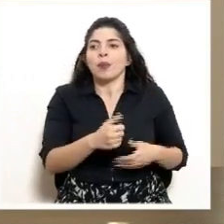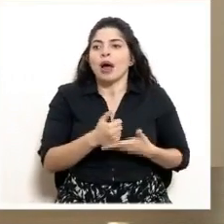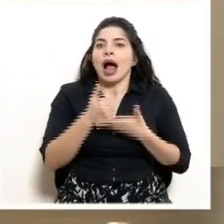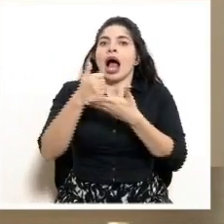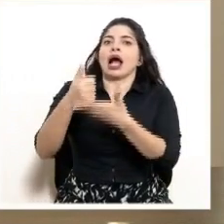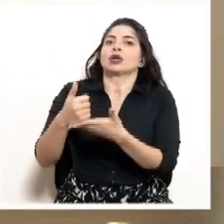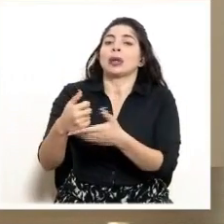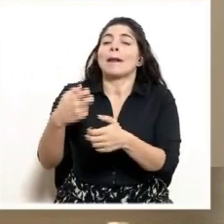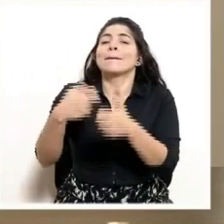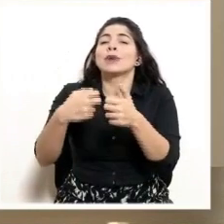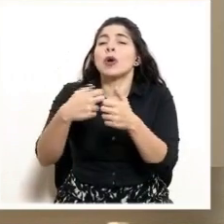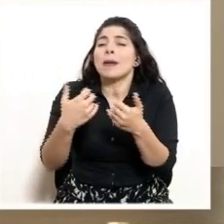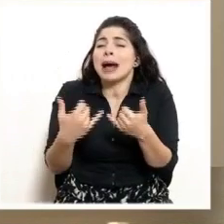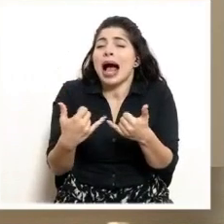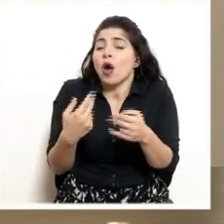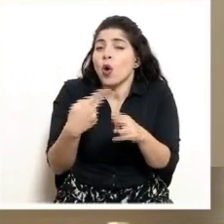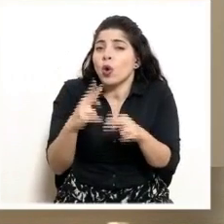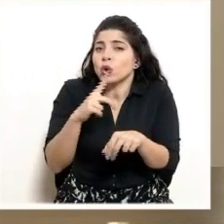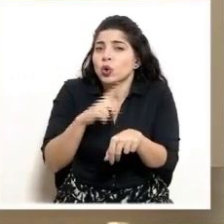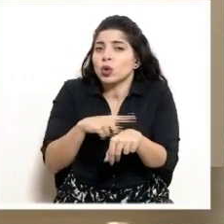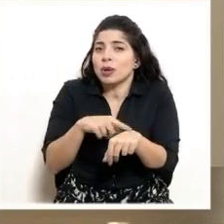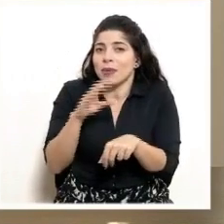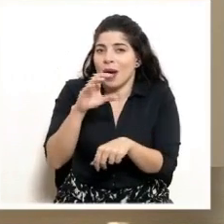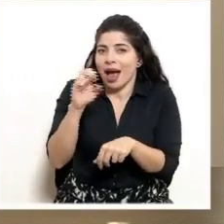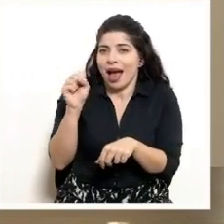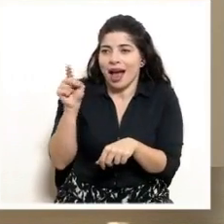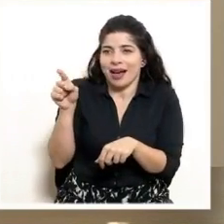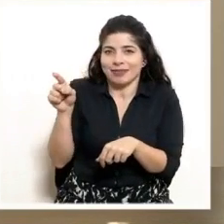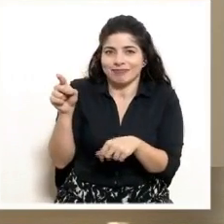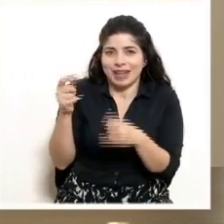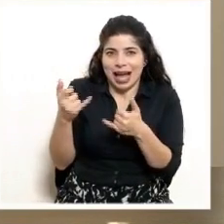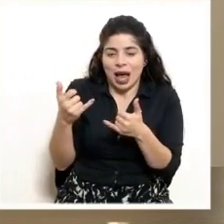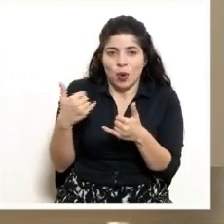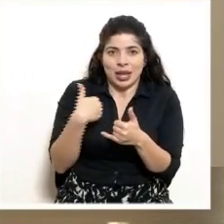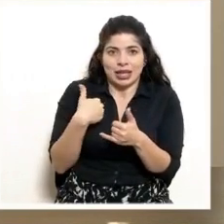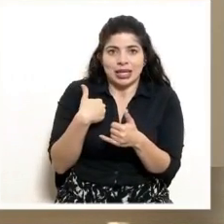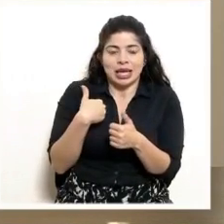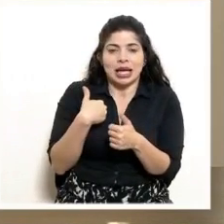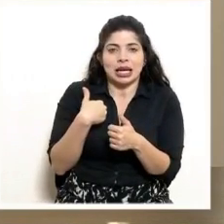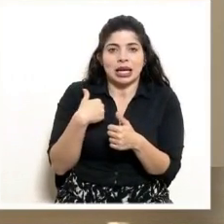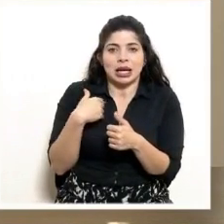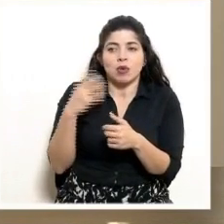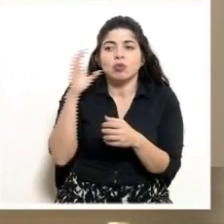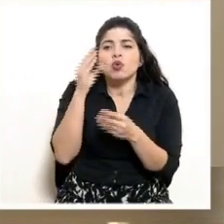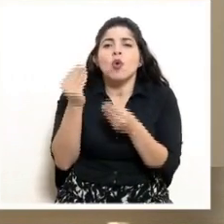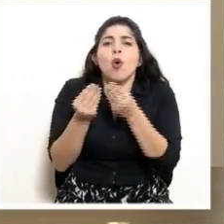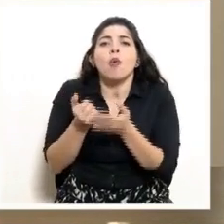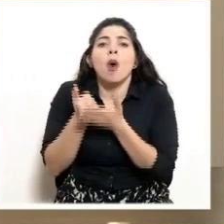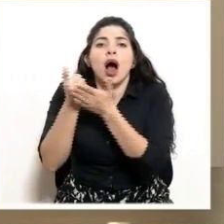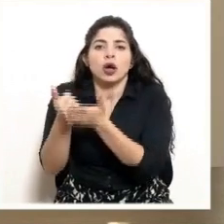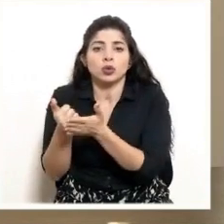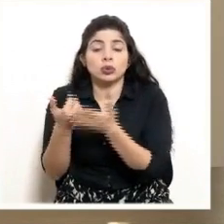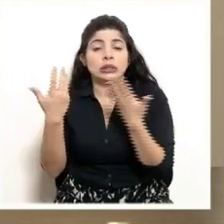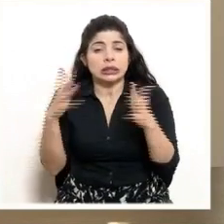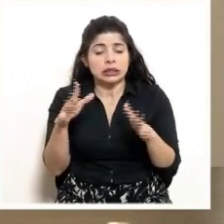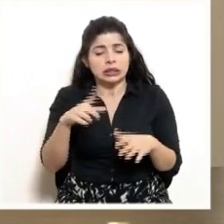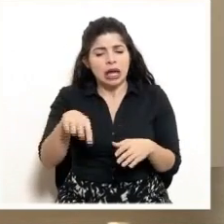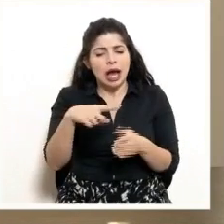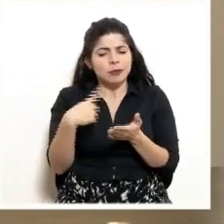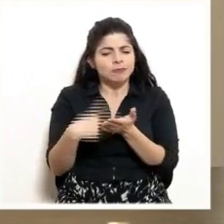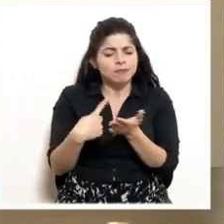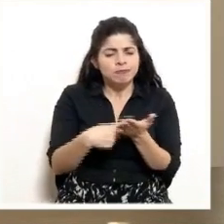problema inmediato y de más corto plazo que la Caja Costarricense del Seguro Social tiene. Se abordaron varios